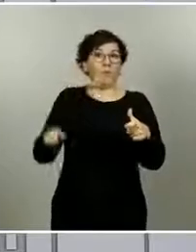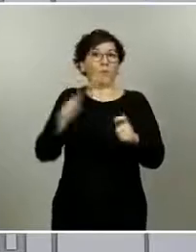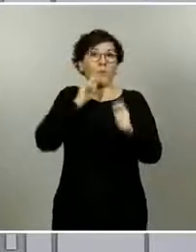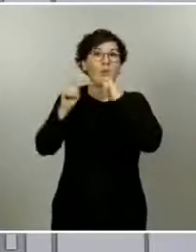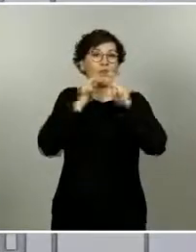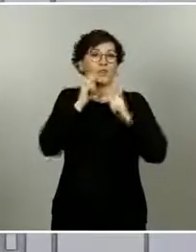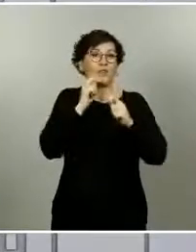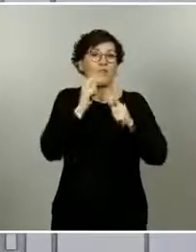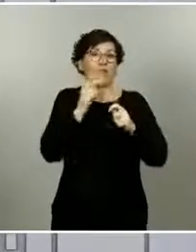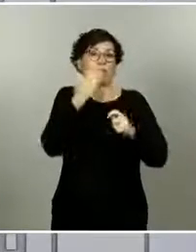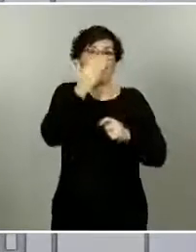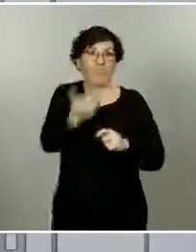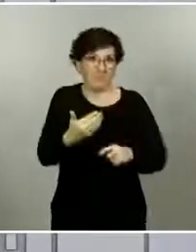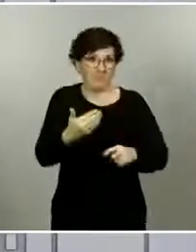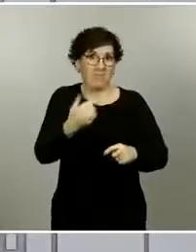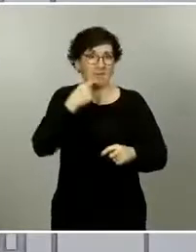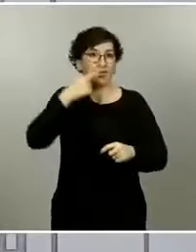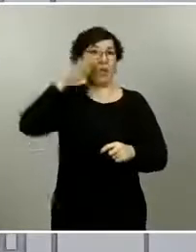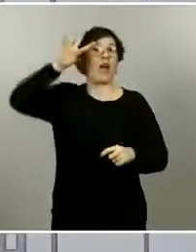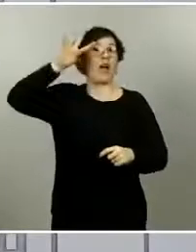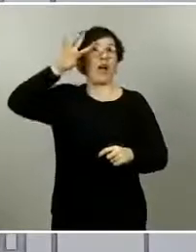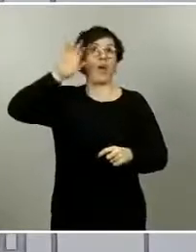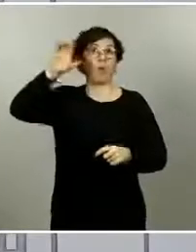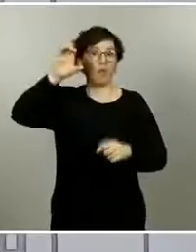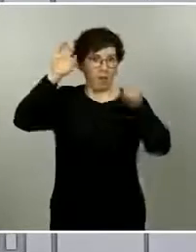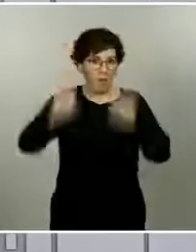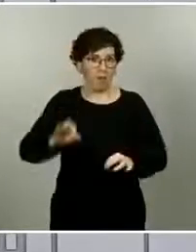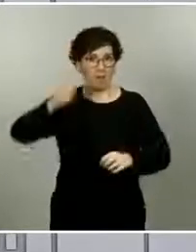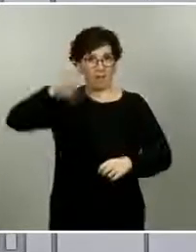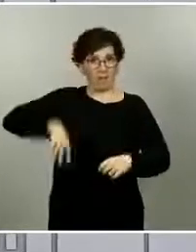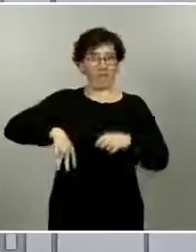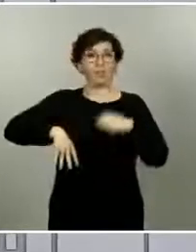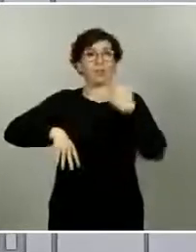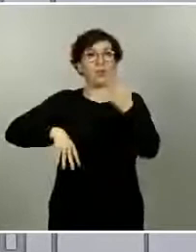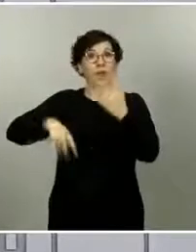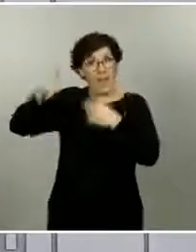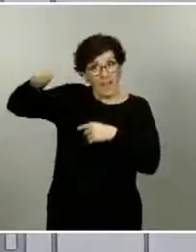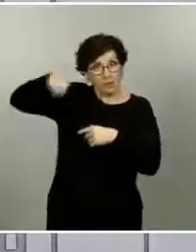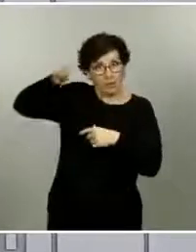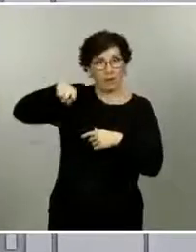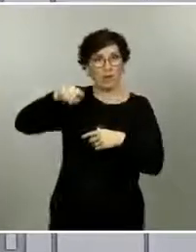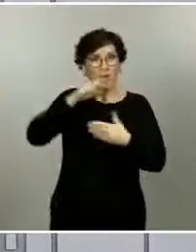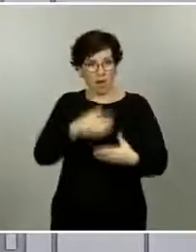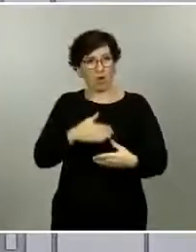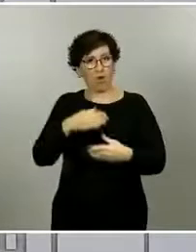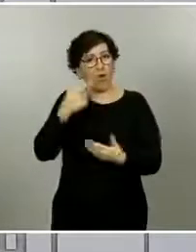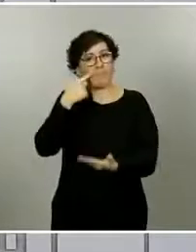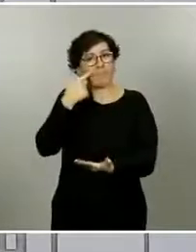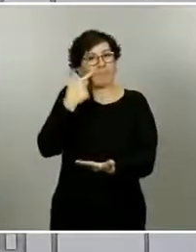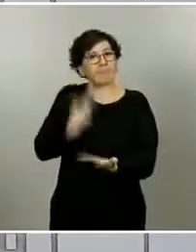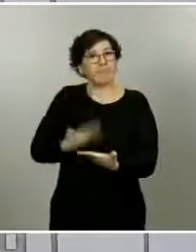comunidad autónoma concreta. Estamos ahora mismo trabajándolo con la comunidad autónoma. De hecho, son ellos los que están haciendo la verificación de los datos.